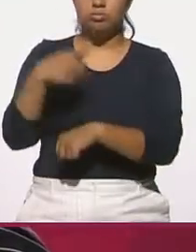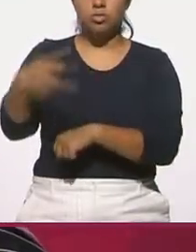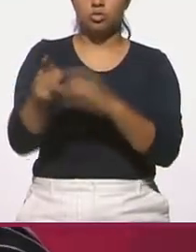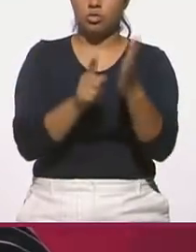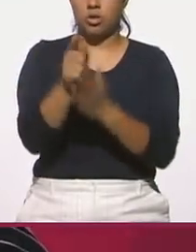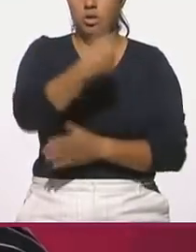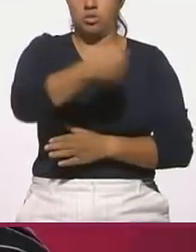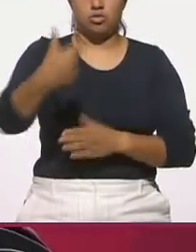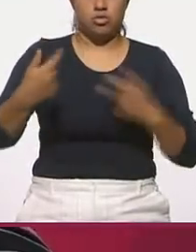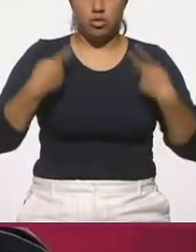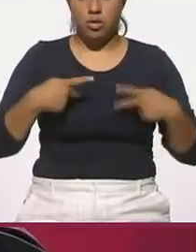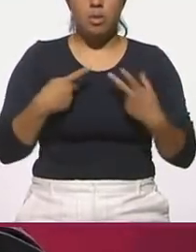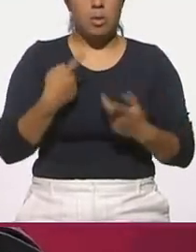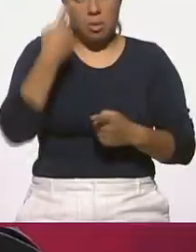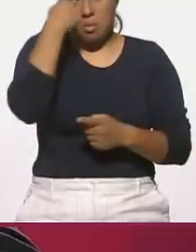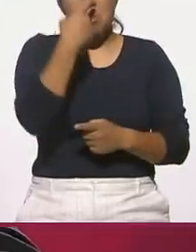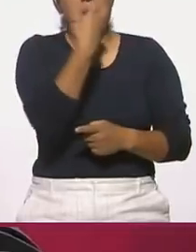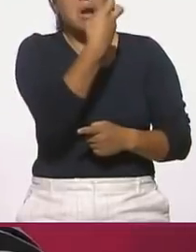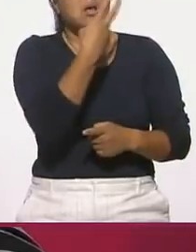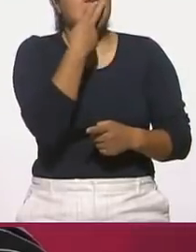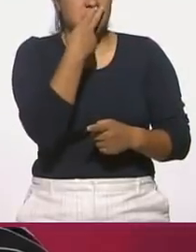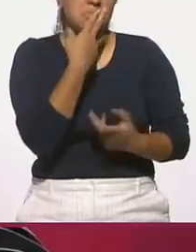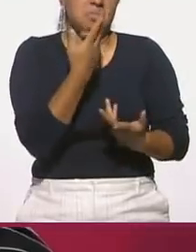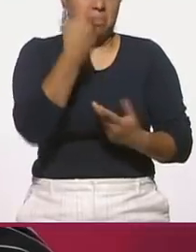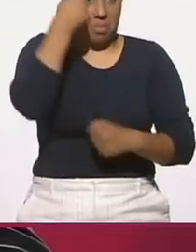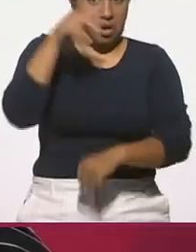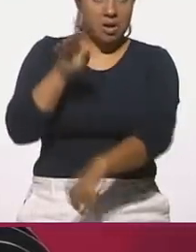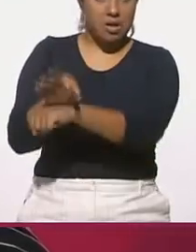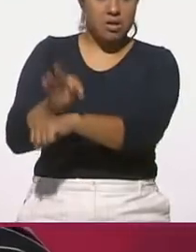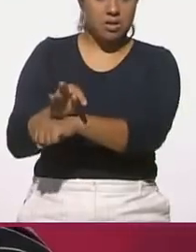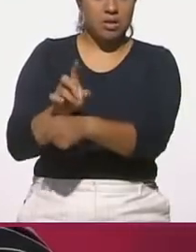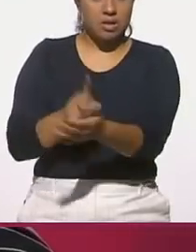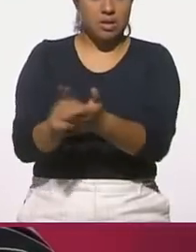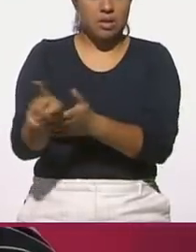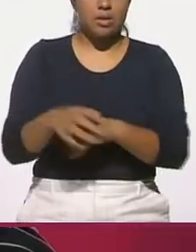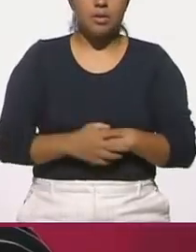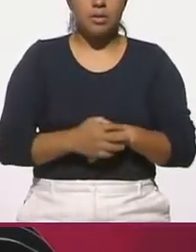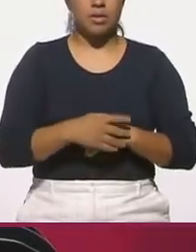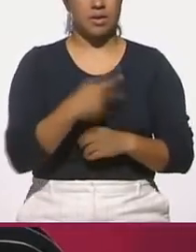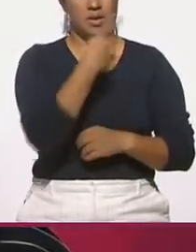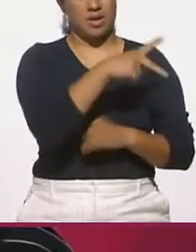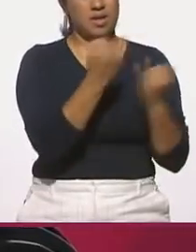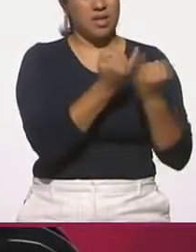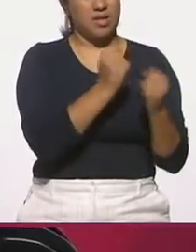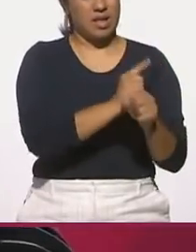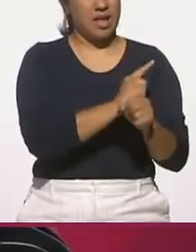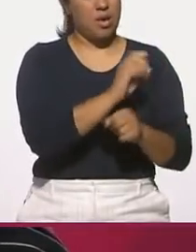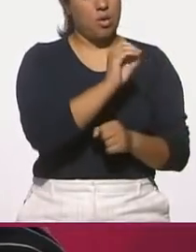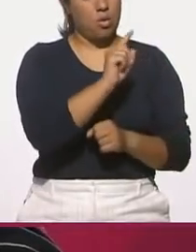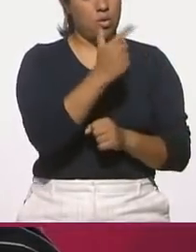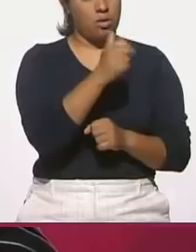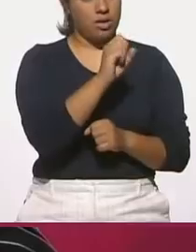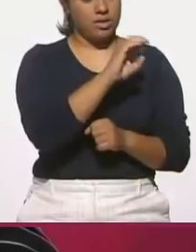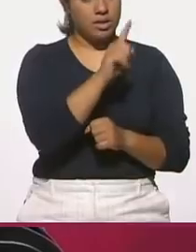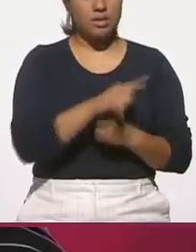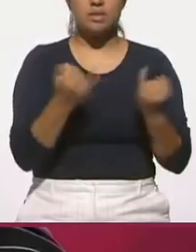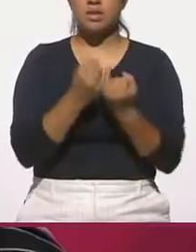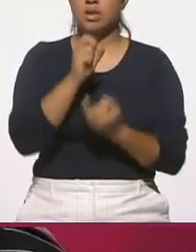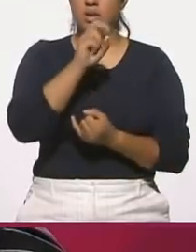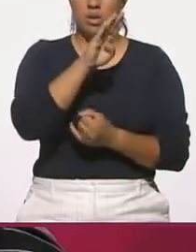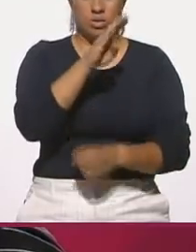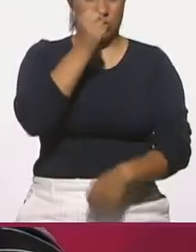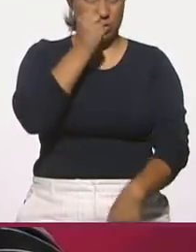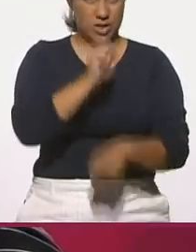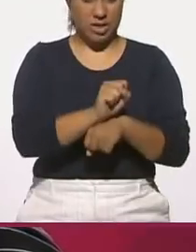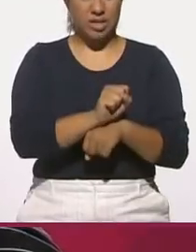Para eso es esa secretaría. Y tanto la licenciada Olga Sánchez Cordero como el subsecretario